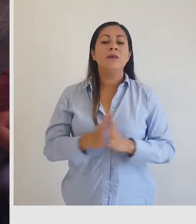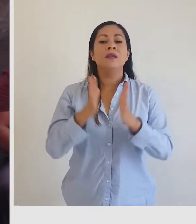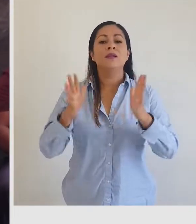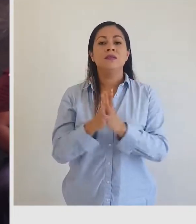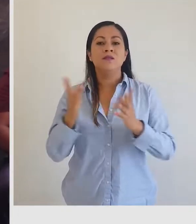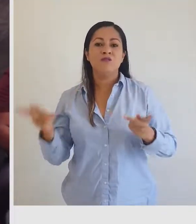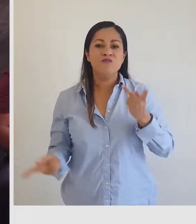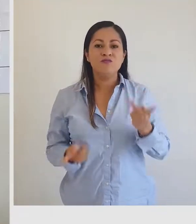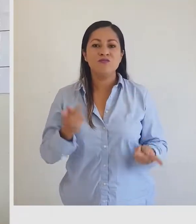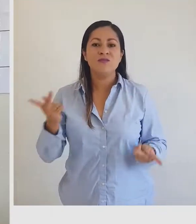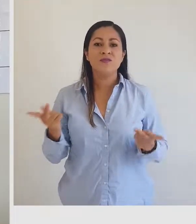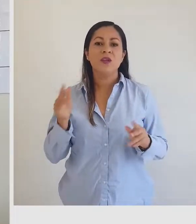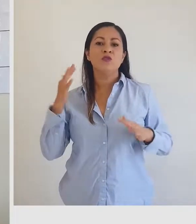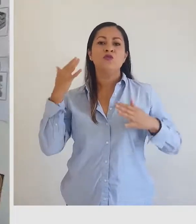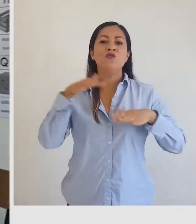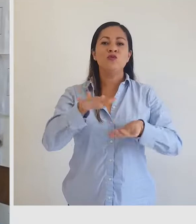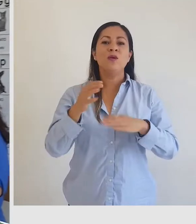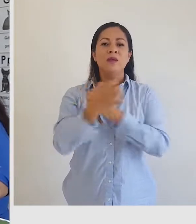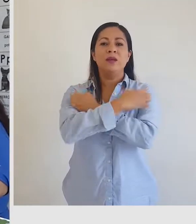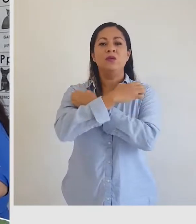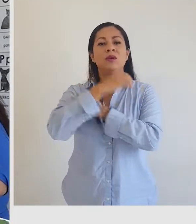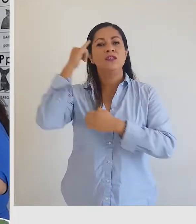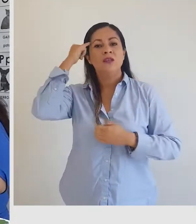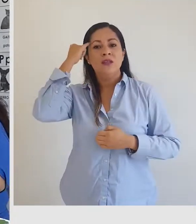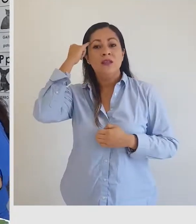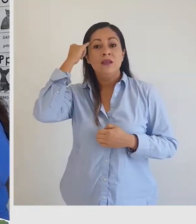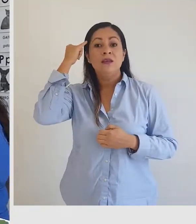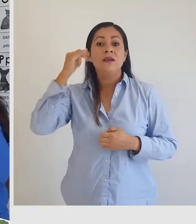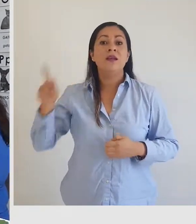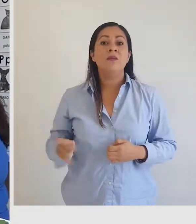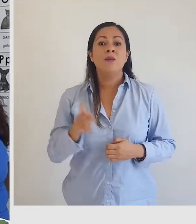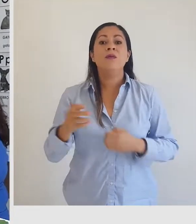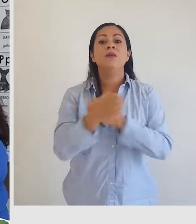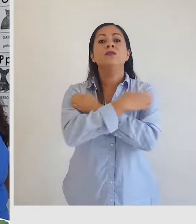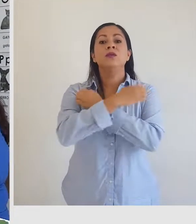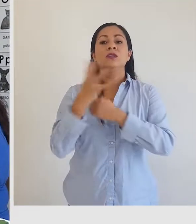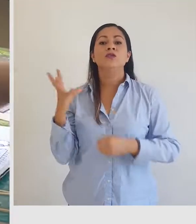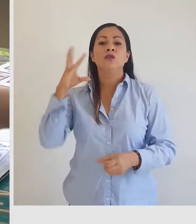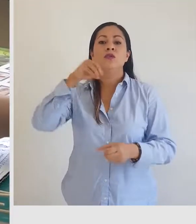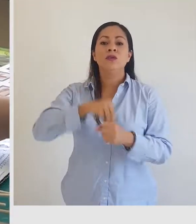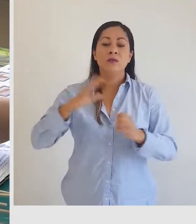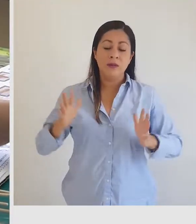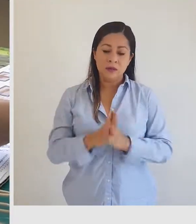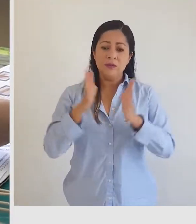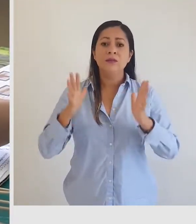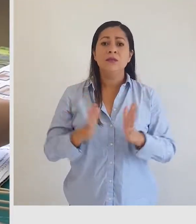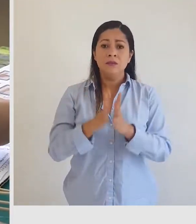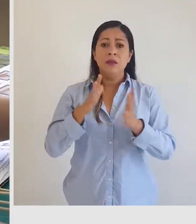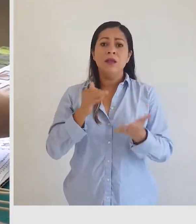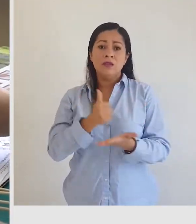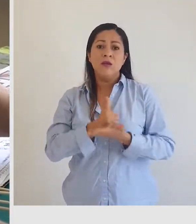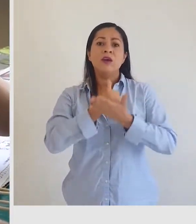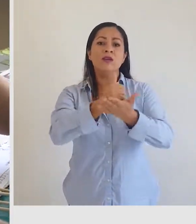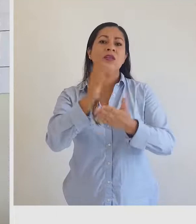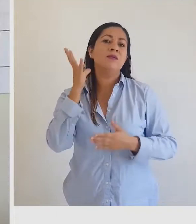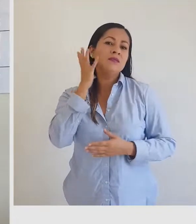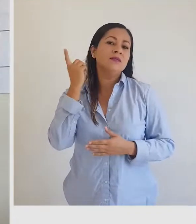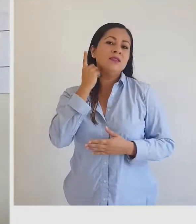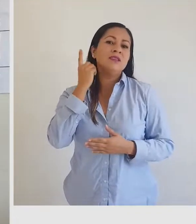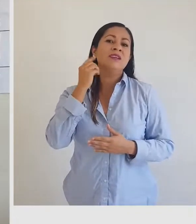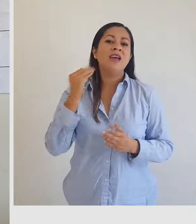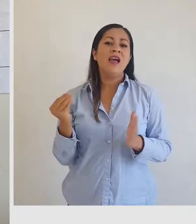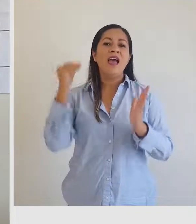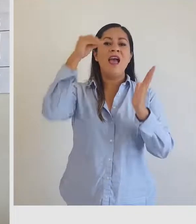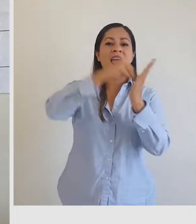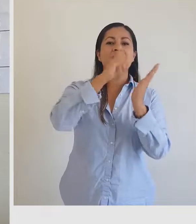sobre educación indígena y educación inclusiva. Participando ayudaremos al Congreso a crear leyes